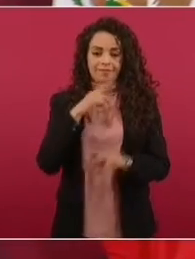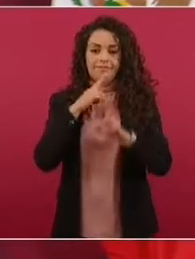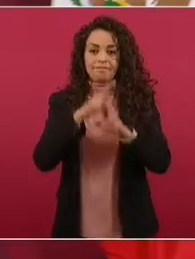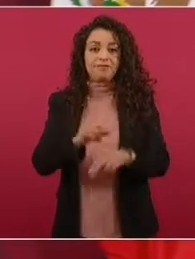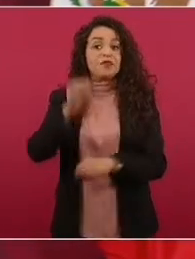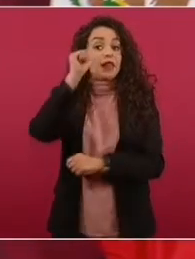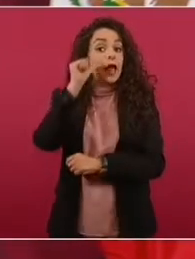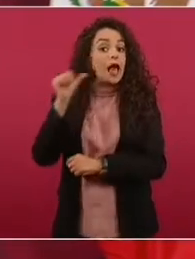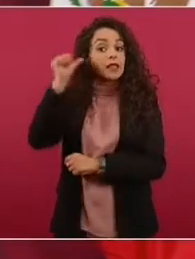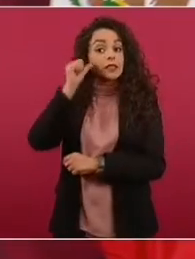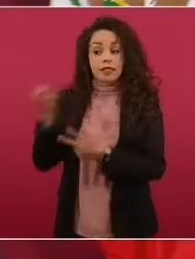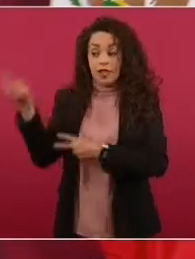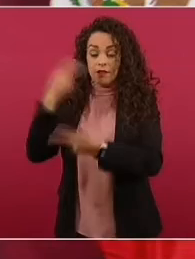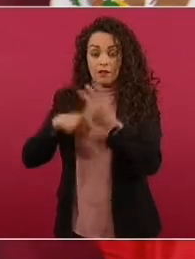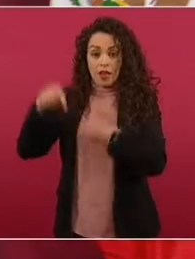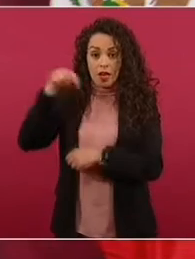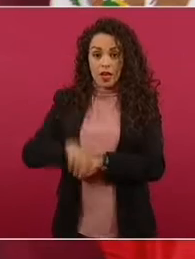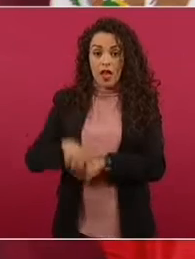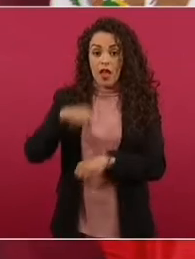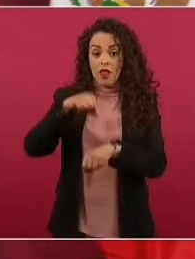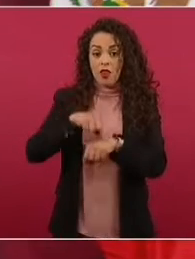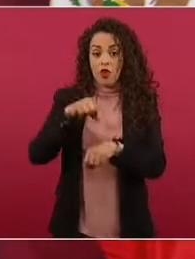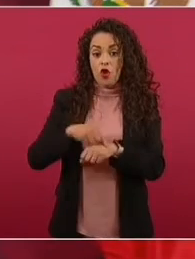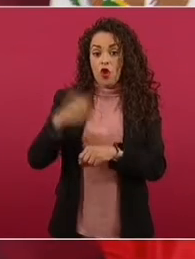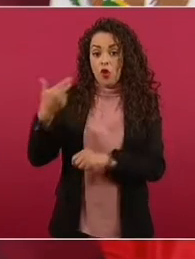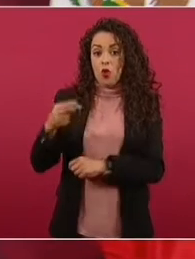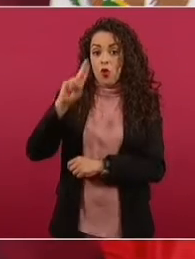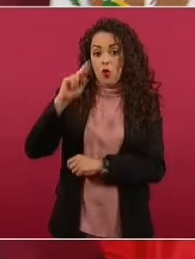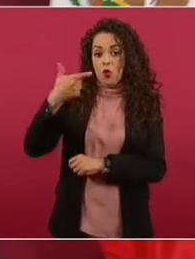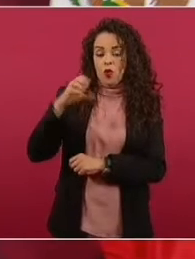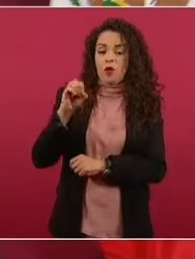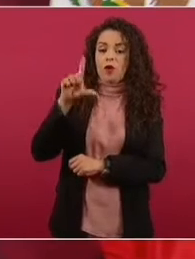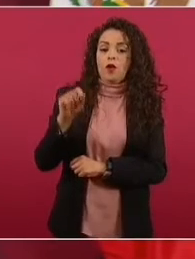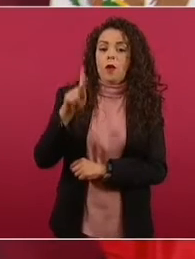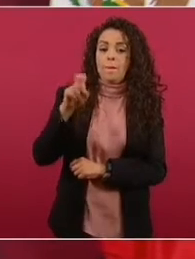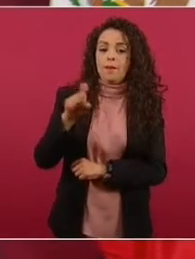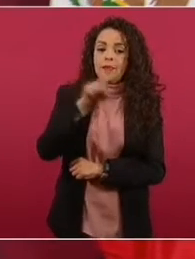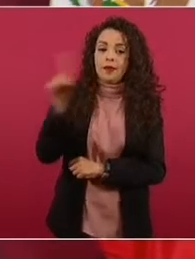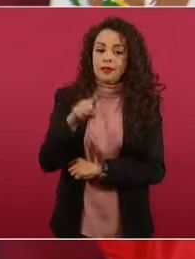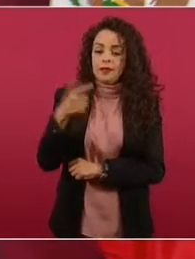Hugo López-Gatell, informó sobre eso.